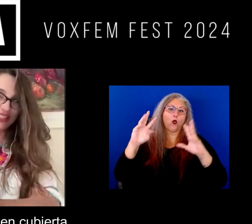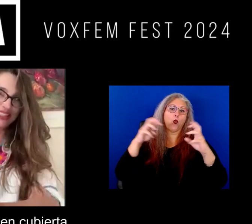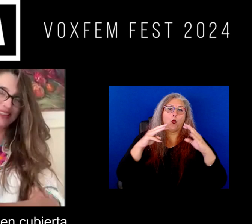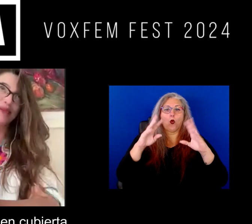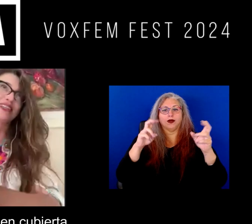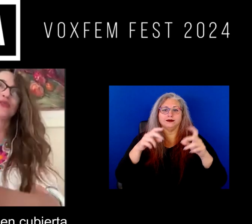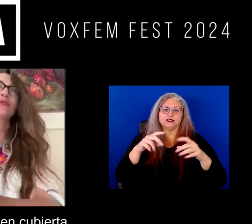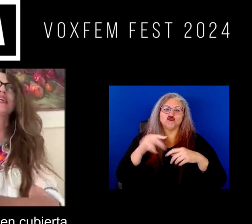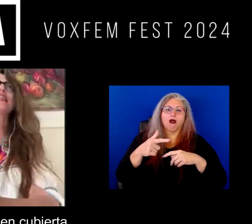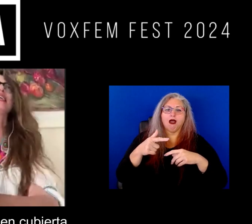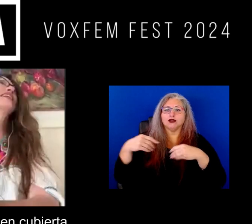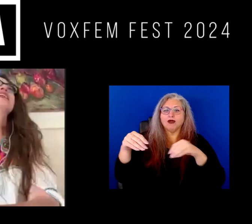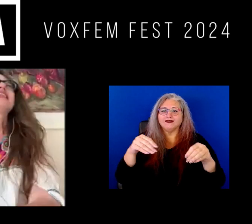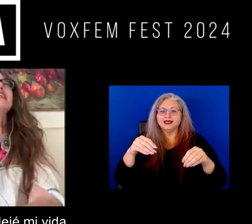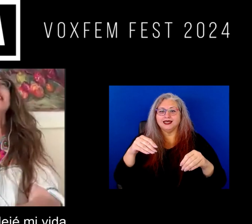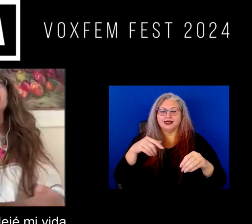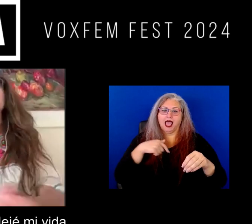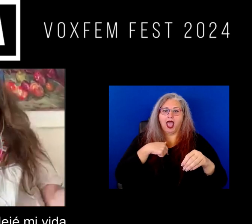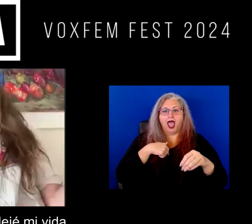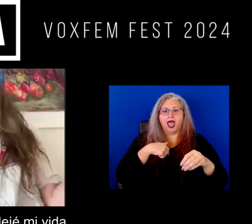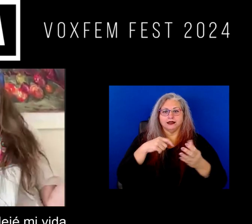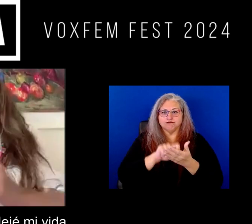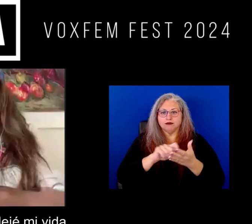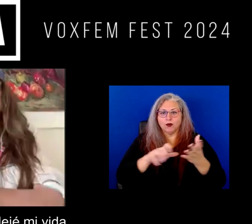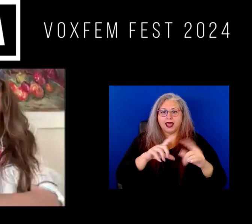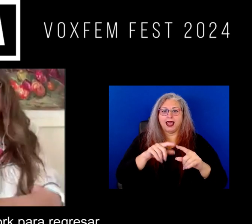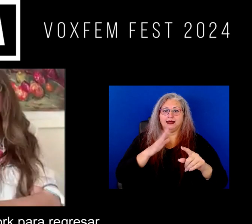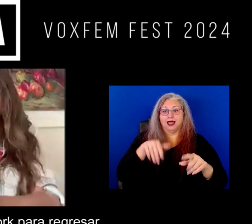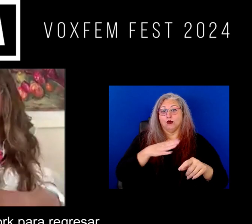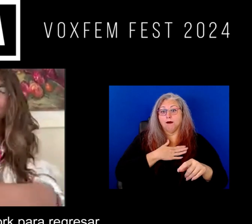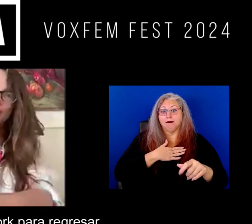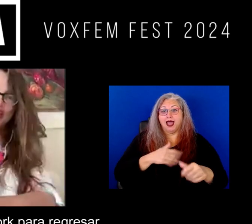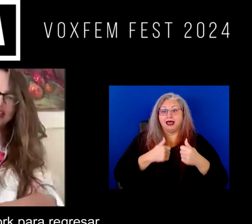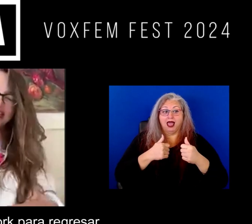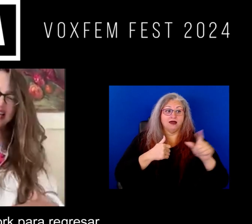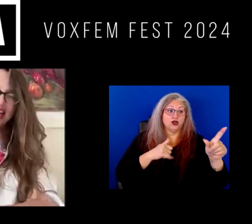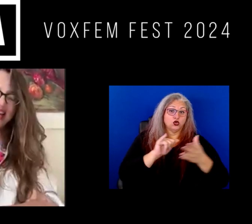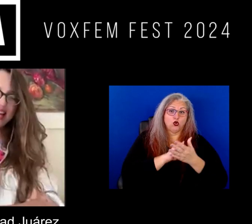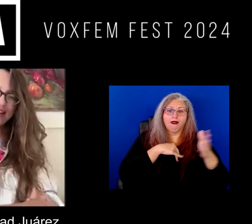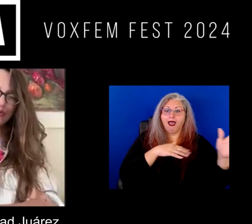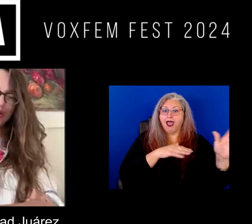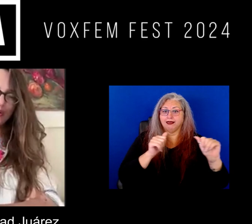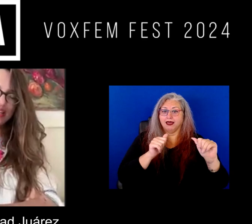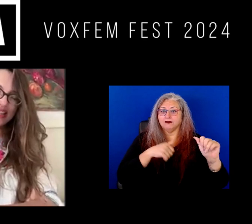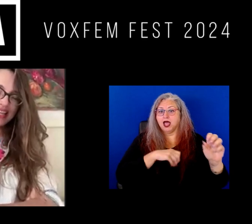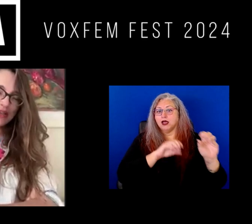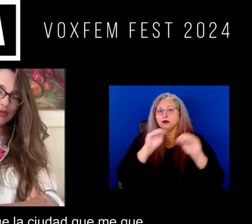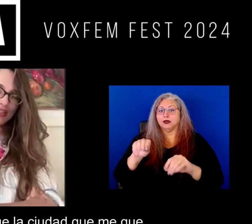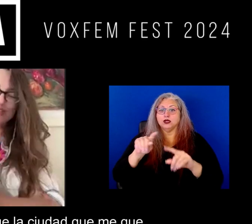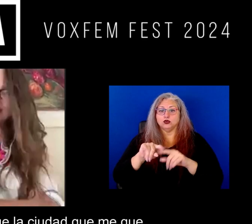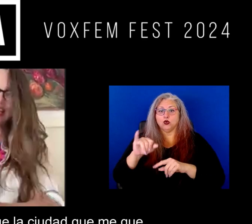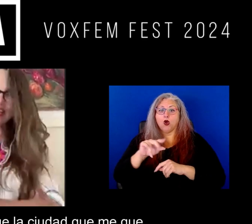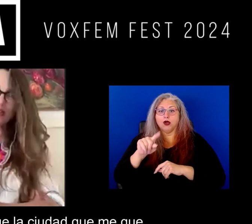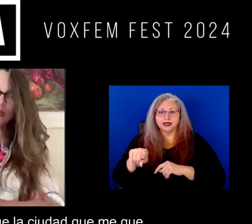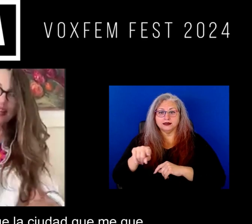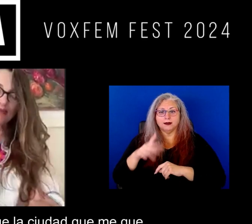cubrí bien cubierta y que dejé mi vida en Nueva York para regresar a Ciudad Juárez porque